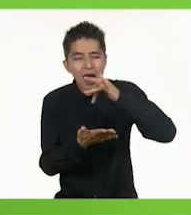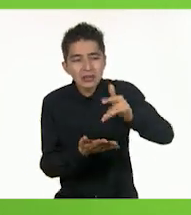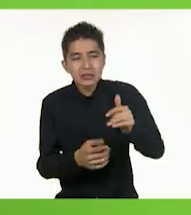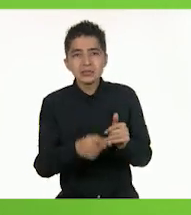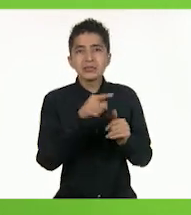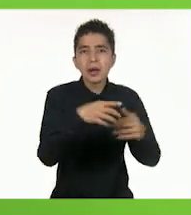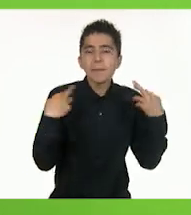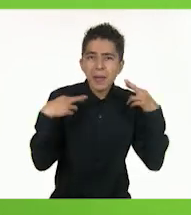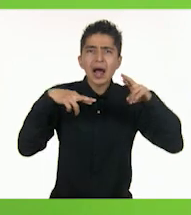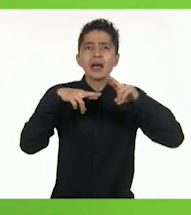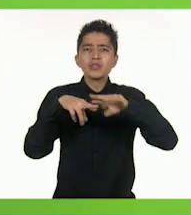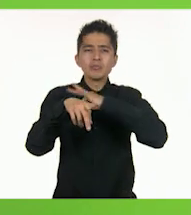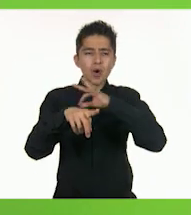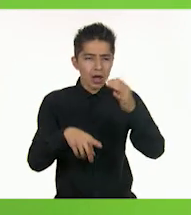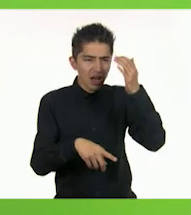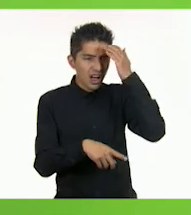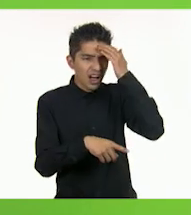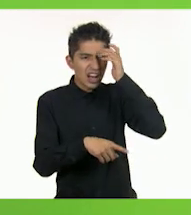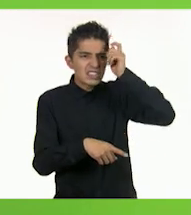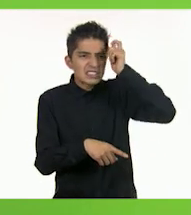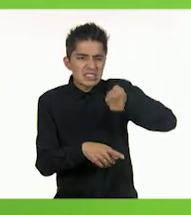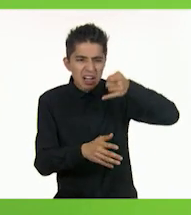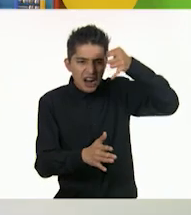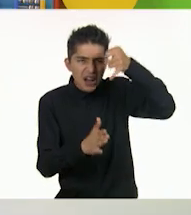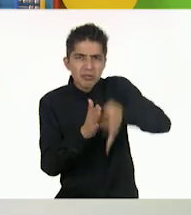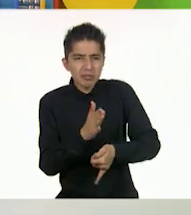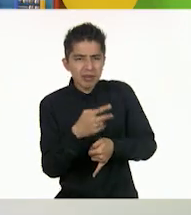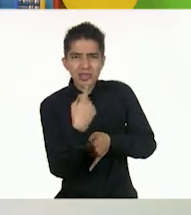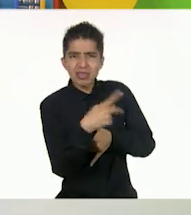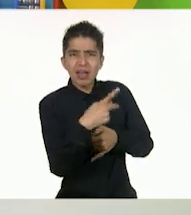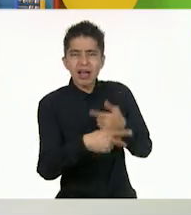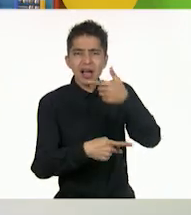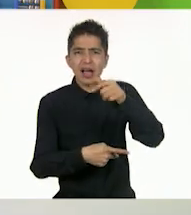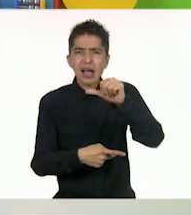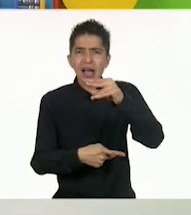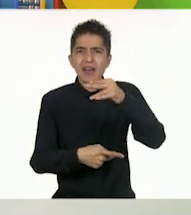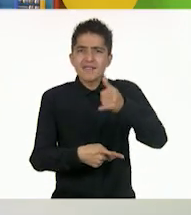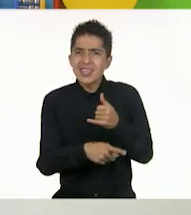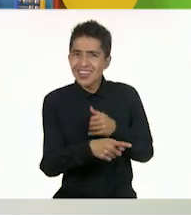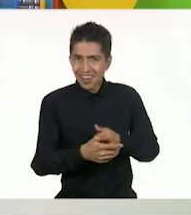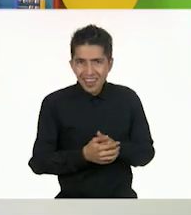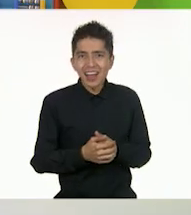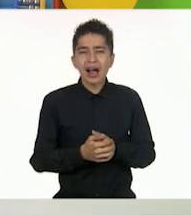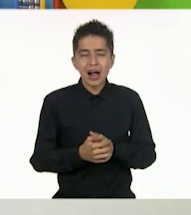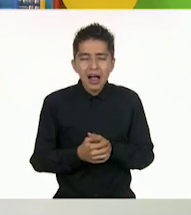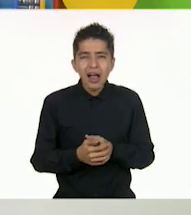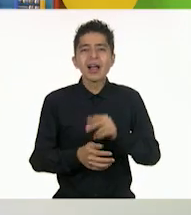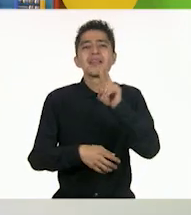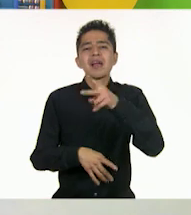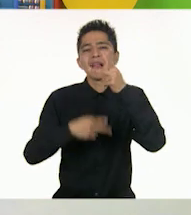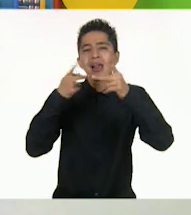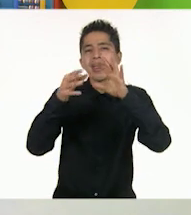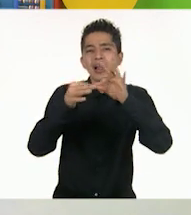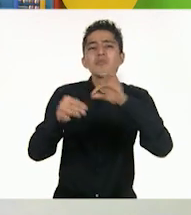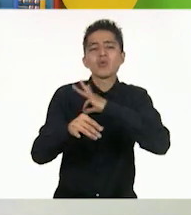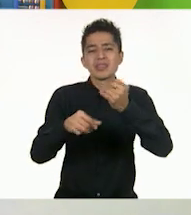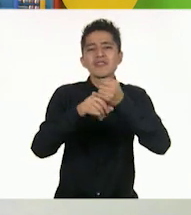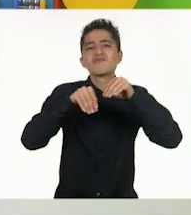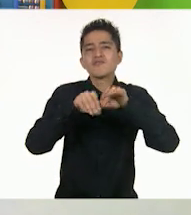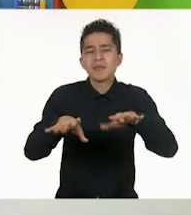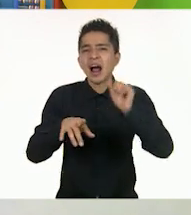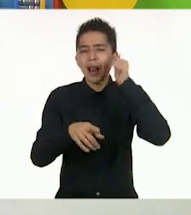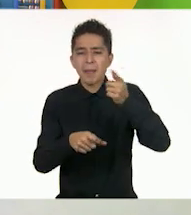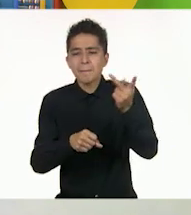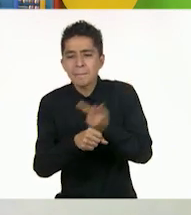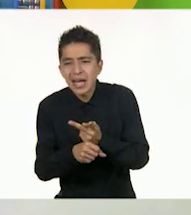el maestro pudo conocer más sobre su caso. Así es, Sohar. Al hablar podemos informar a otros lo que nos sucede,